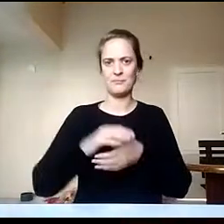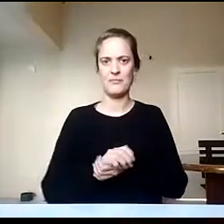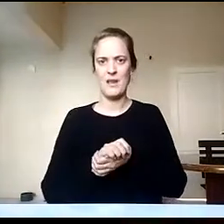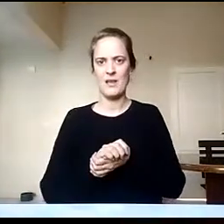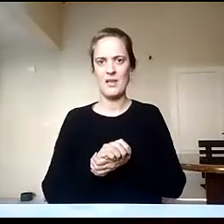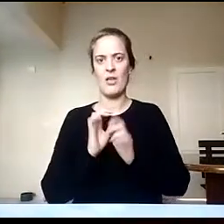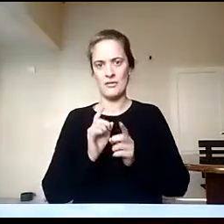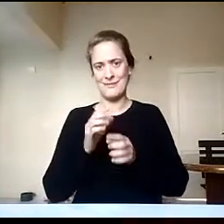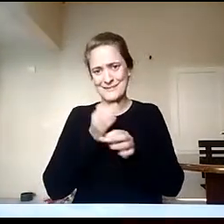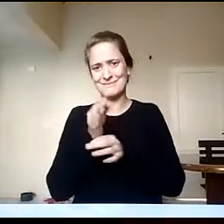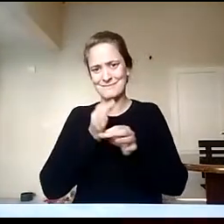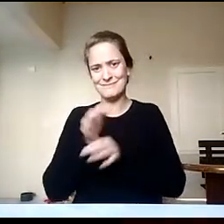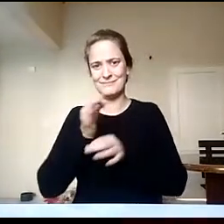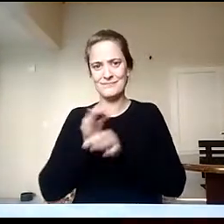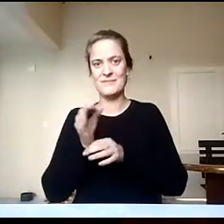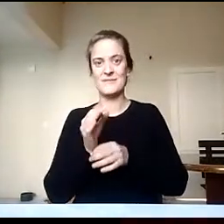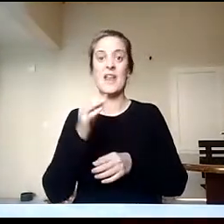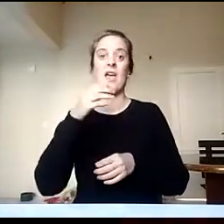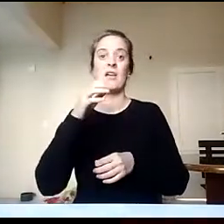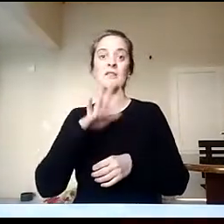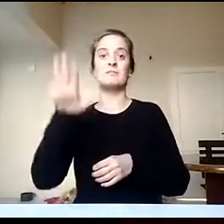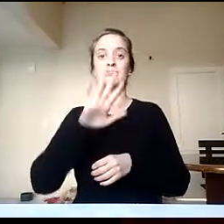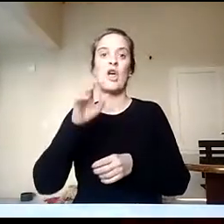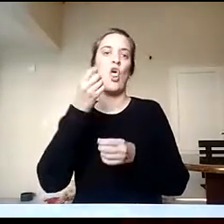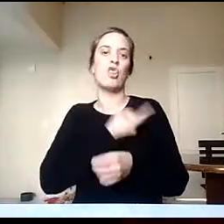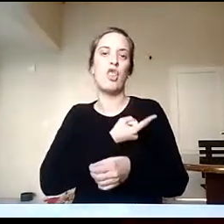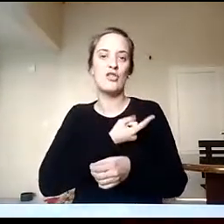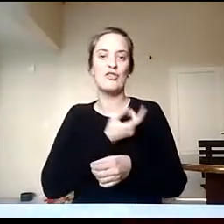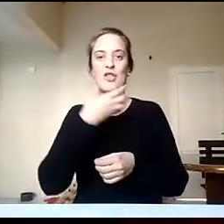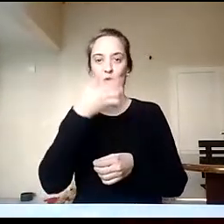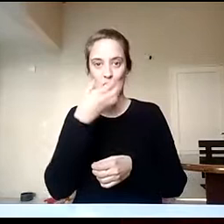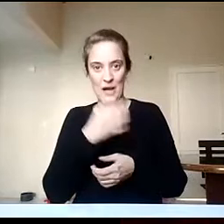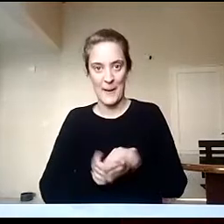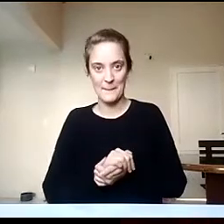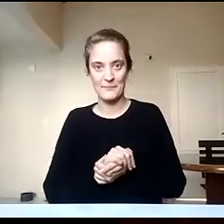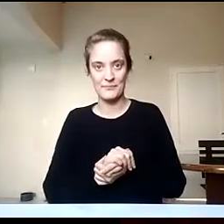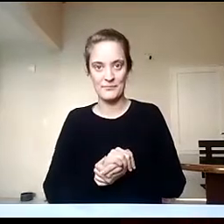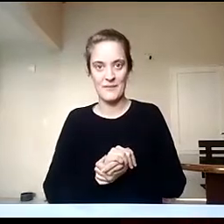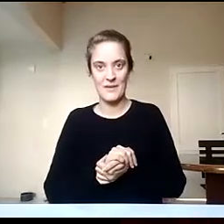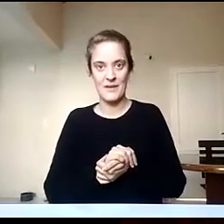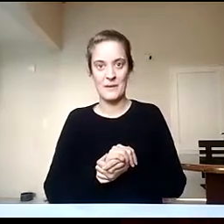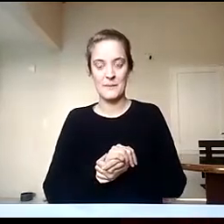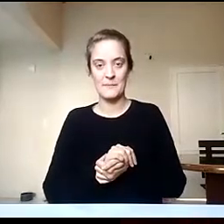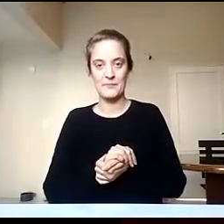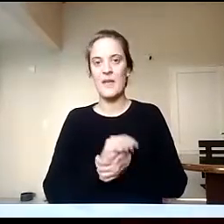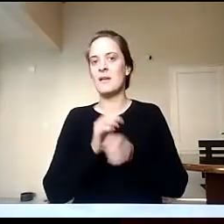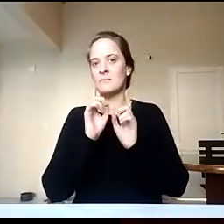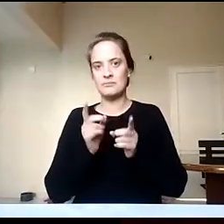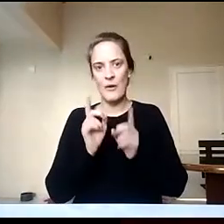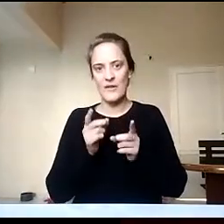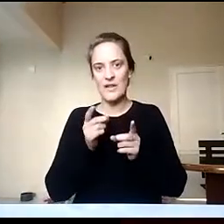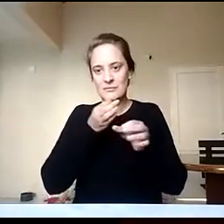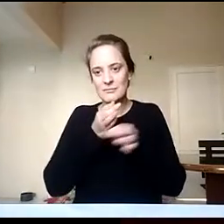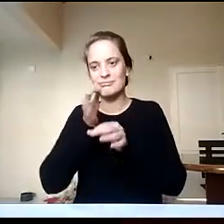que se ubica en el departamento de Tunuyán. Formamos más, hace más de 50 años a docentes, sobre todo de nivel